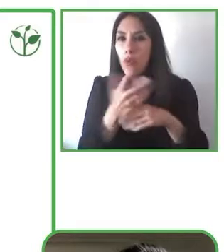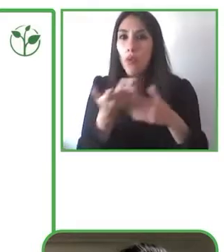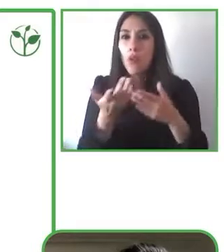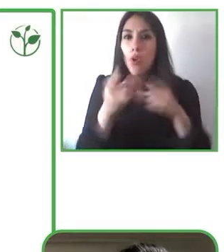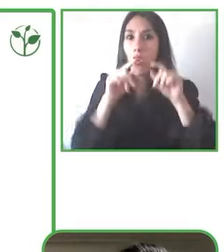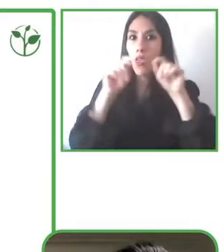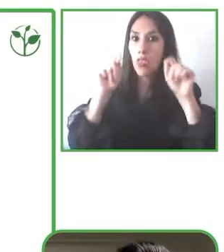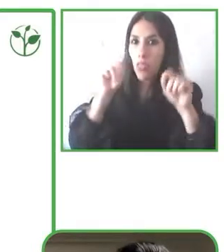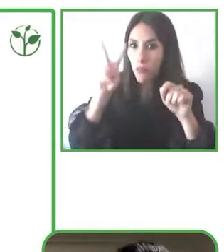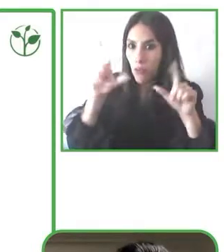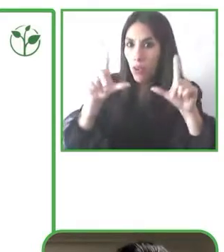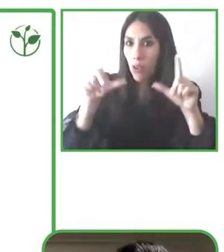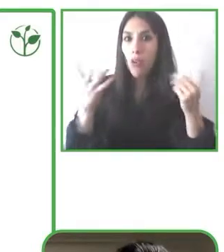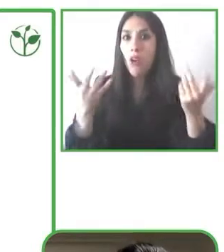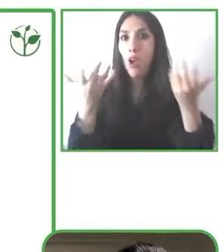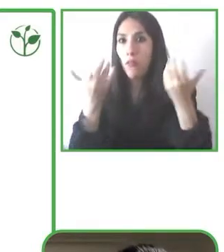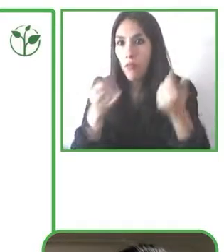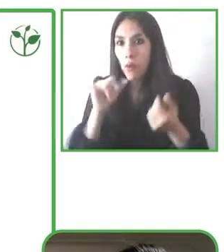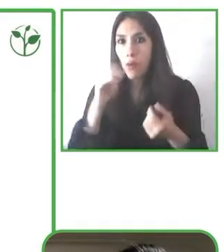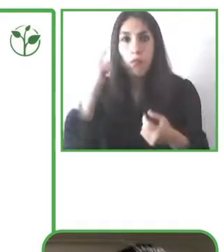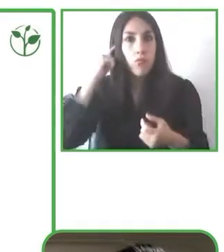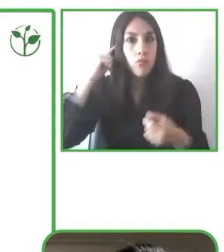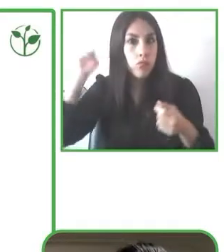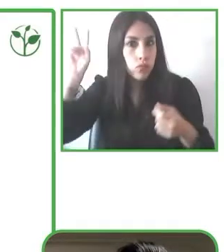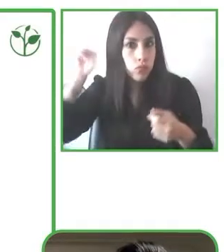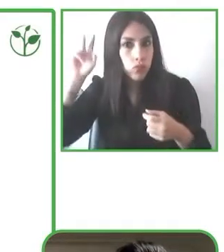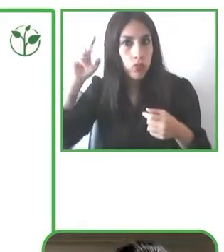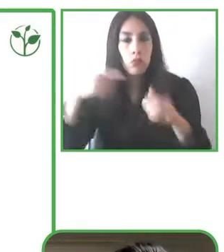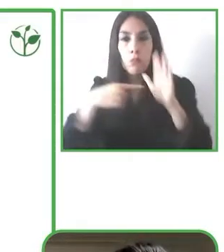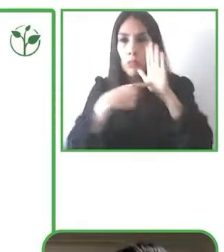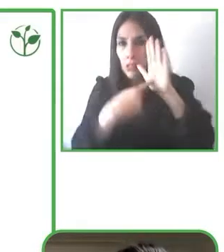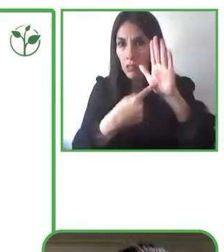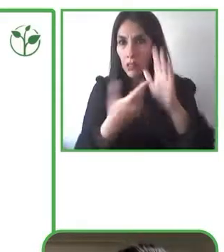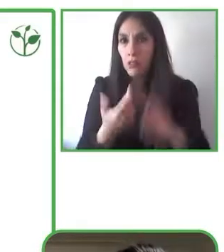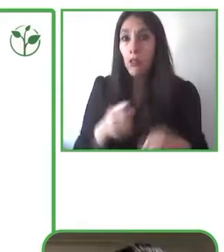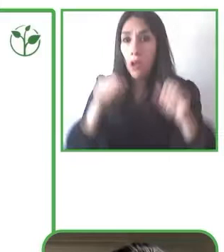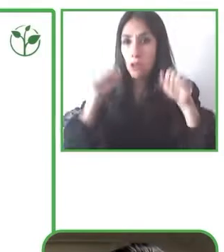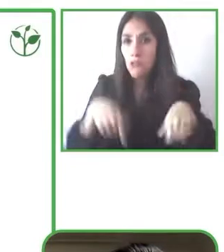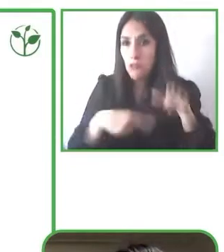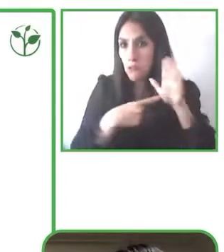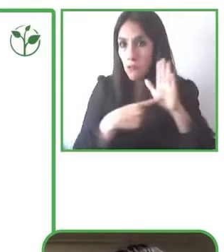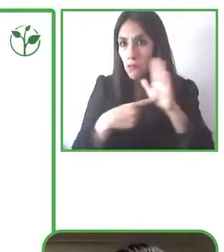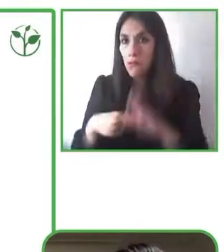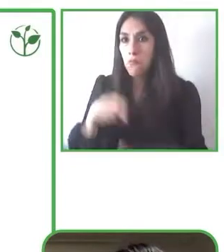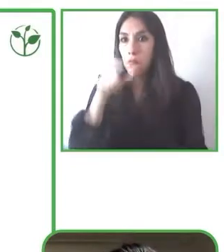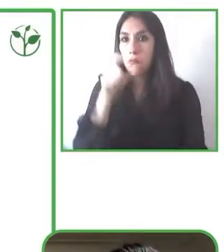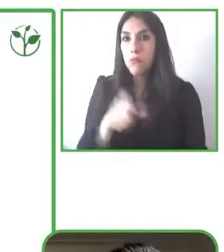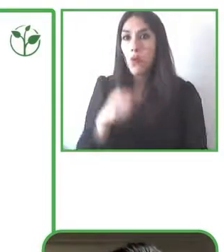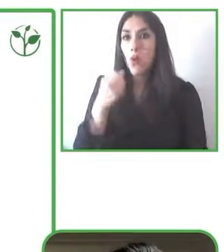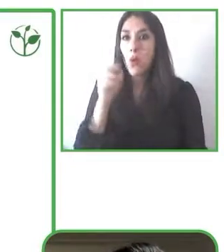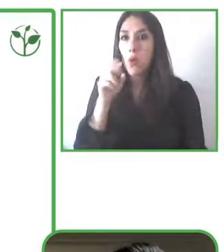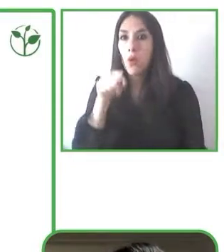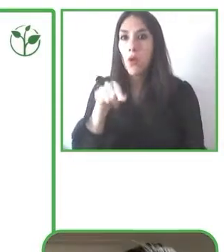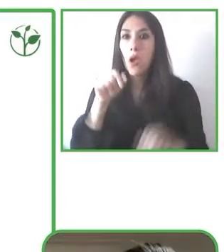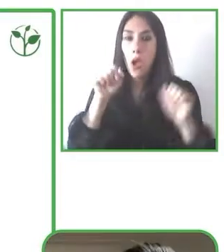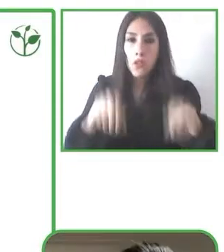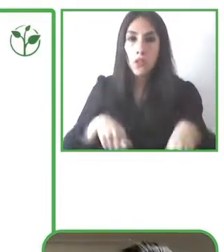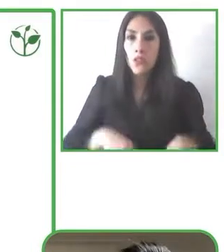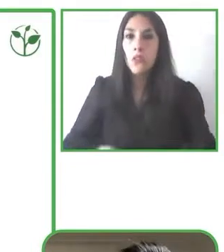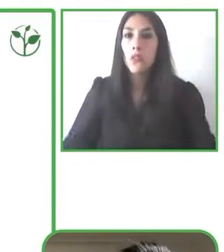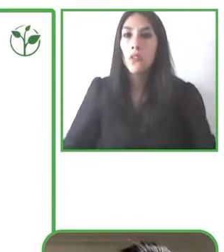de esa manera podemos mostrarle al usuario o ella puede escuchar la información y se puede leer.